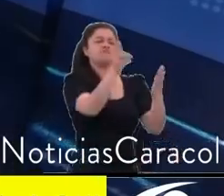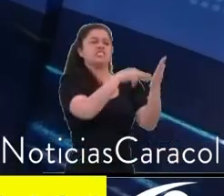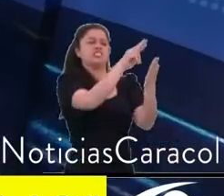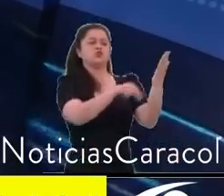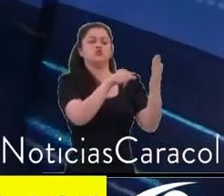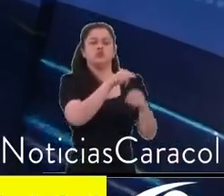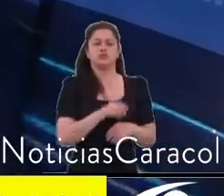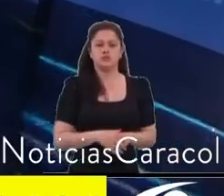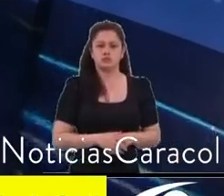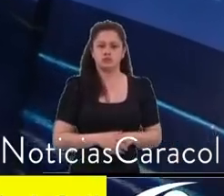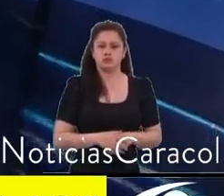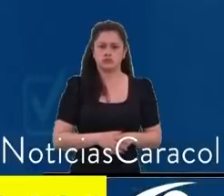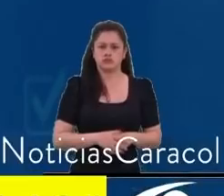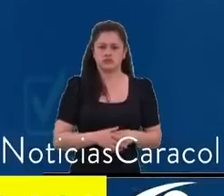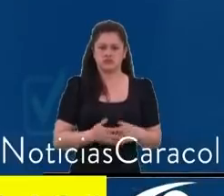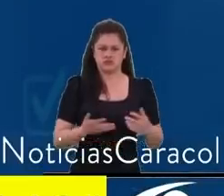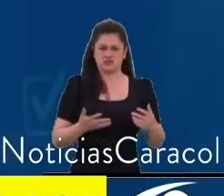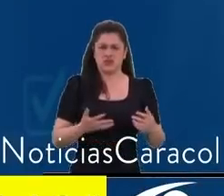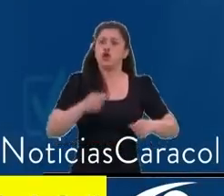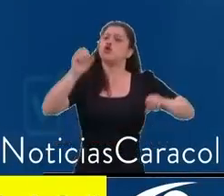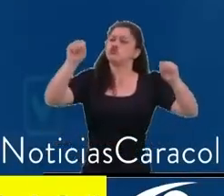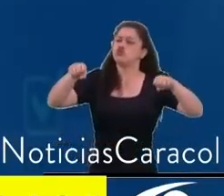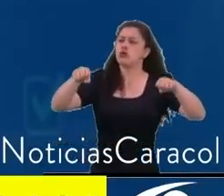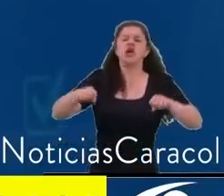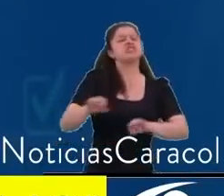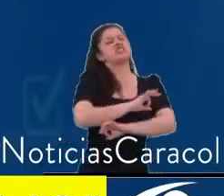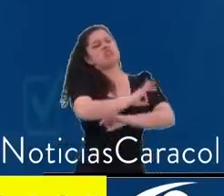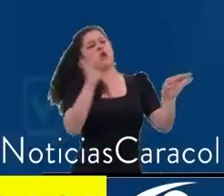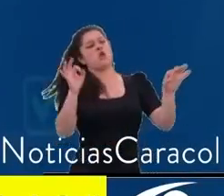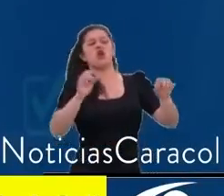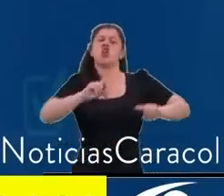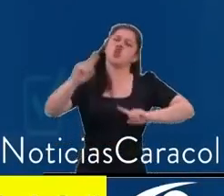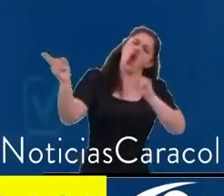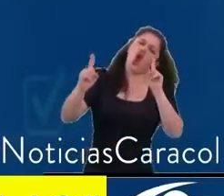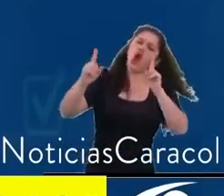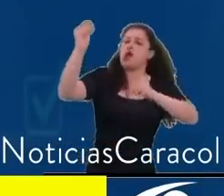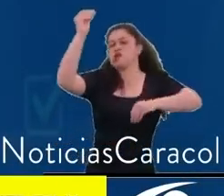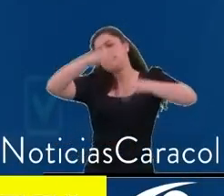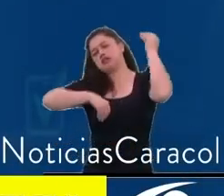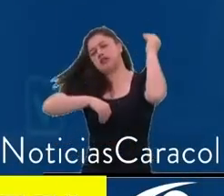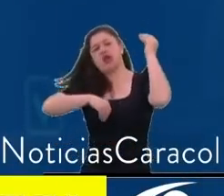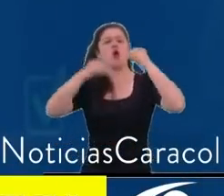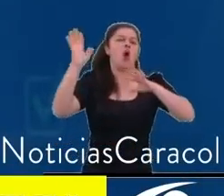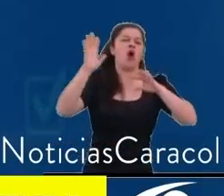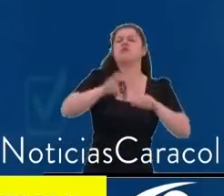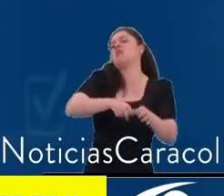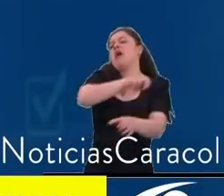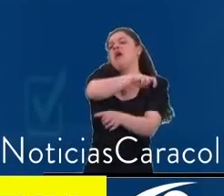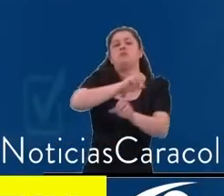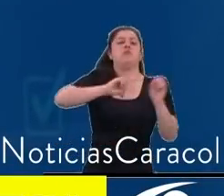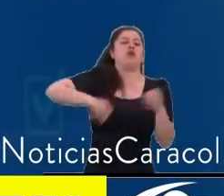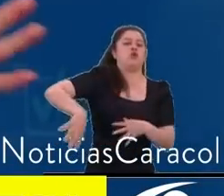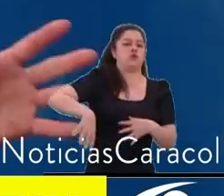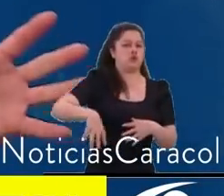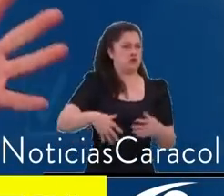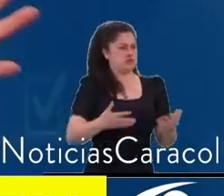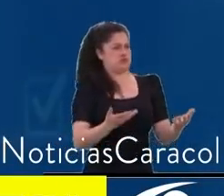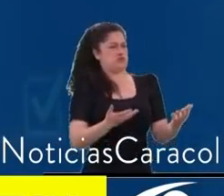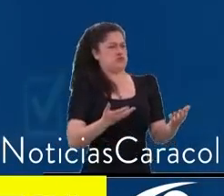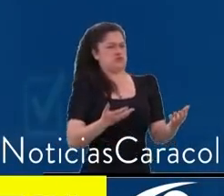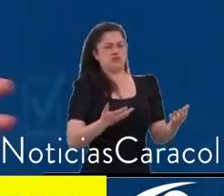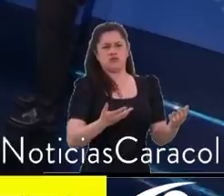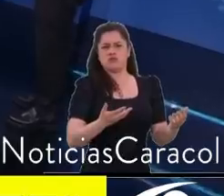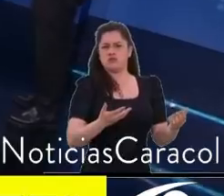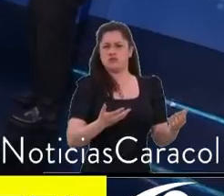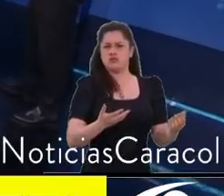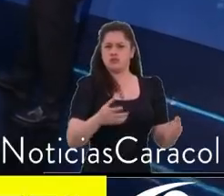Sabotear y no dejar hacer o dejar el puesto tirado e irse a hacer campaña. No, yo sí estoy aquí trabajando por Bogotá y este es el plan. Yo